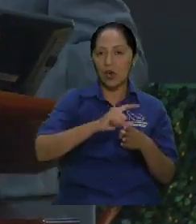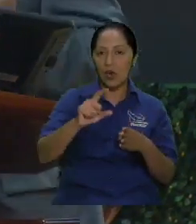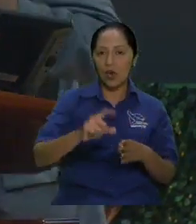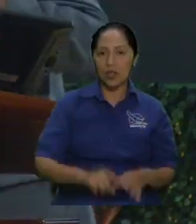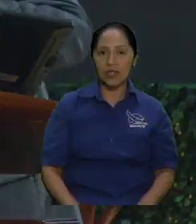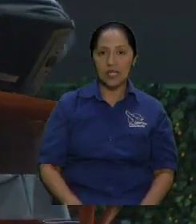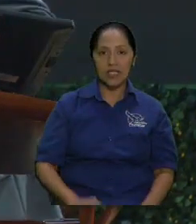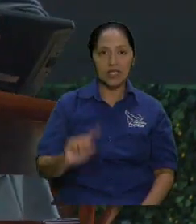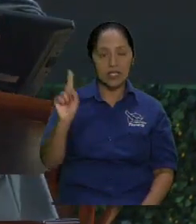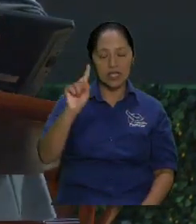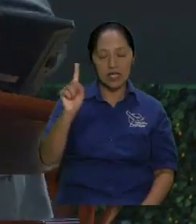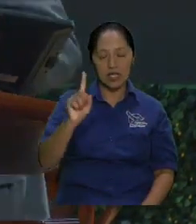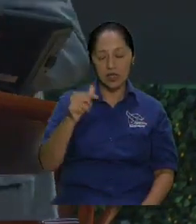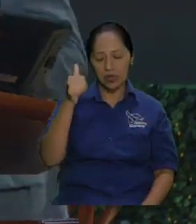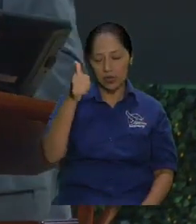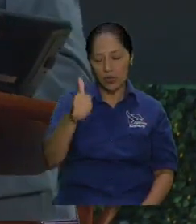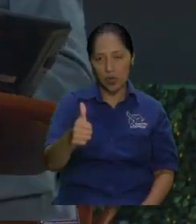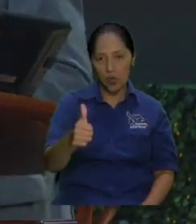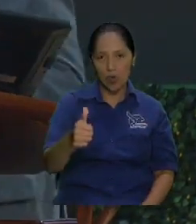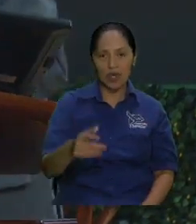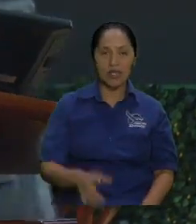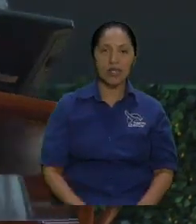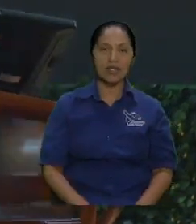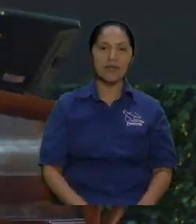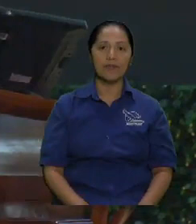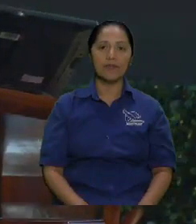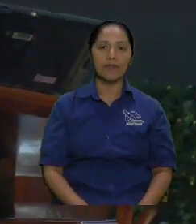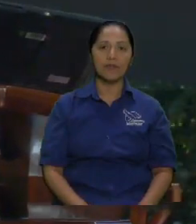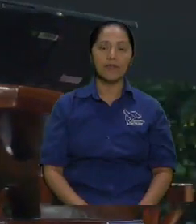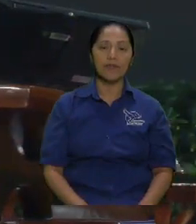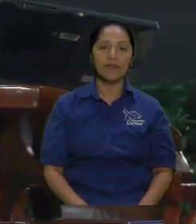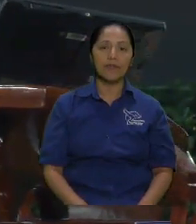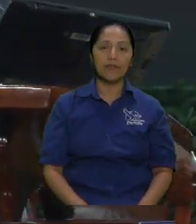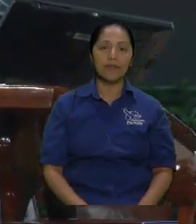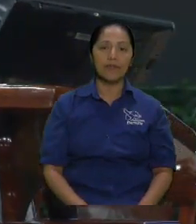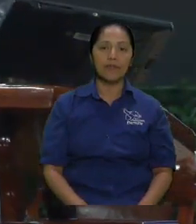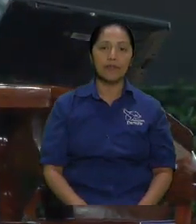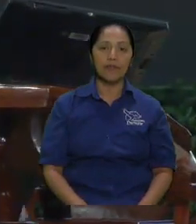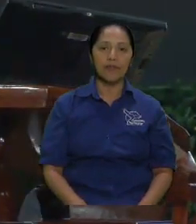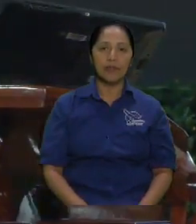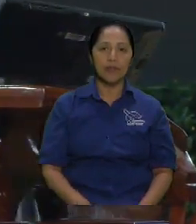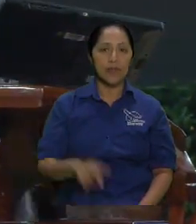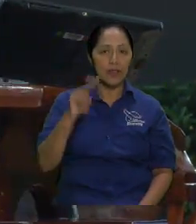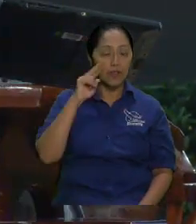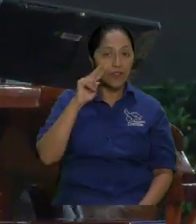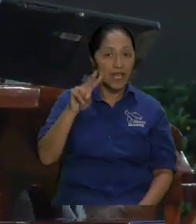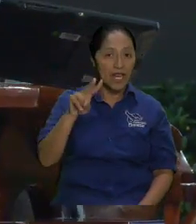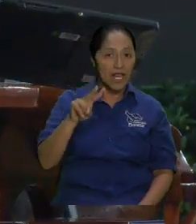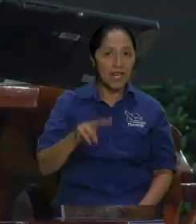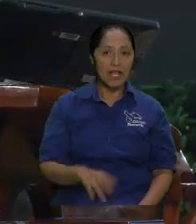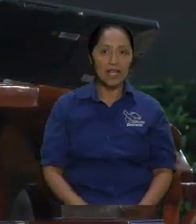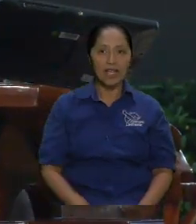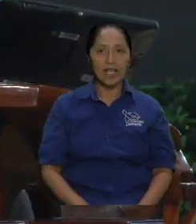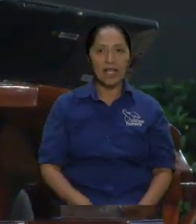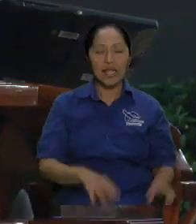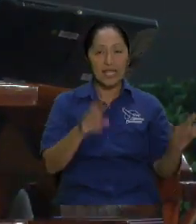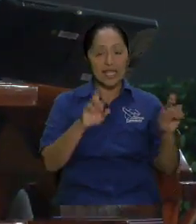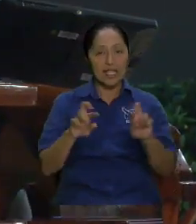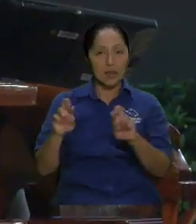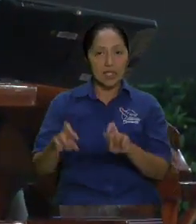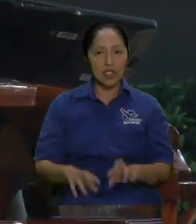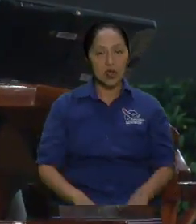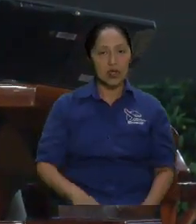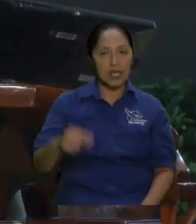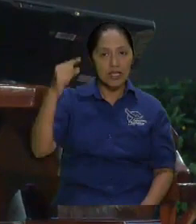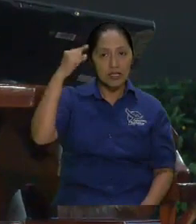cuales por la práctica tienen ejercitado sus sentidos para discernir el bien y el mal la gente cree que es fácil discernir el bien y el